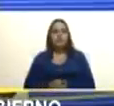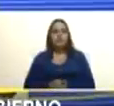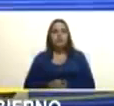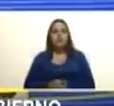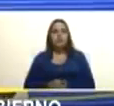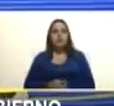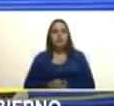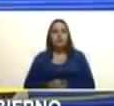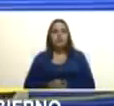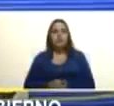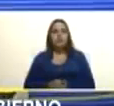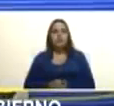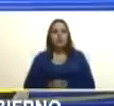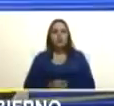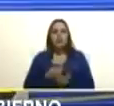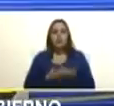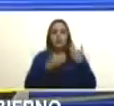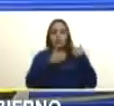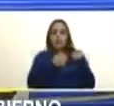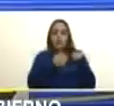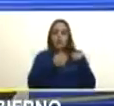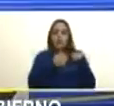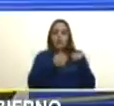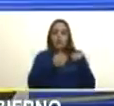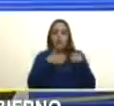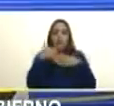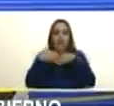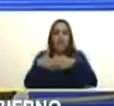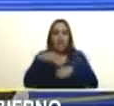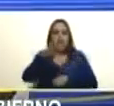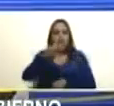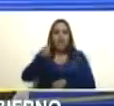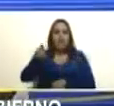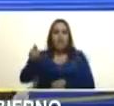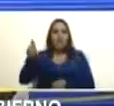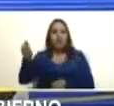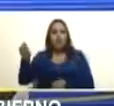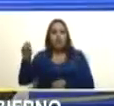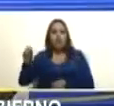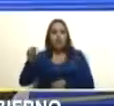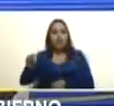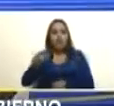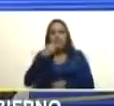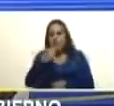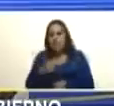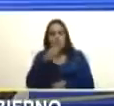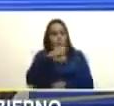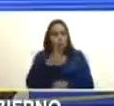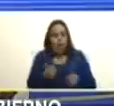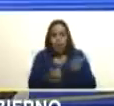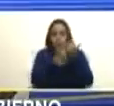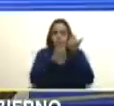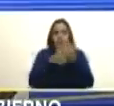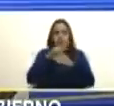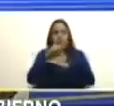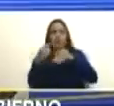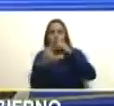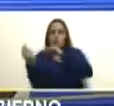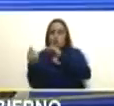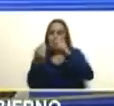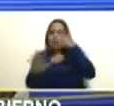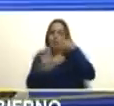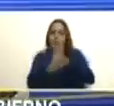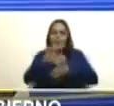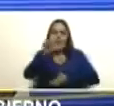el CEO de la ExxonMobil dice no estamos financiando a Guyana en la disputa con Venezuela por el exequivo